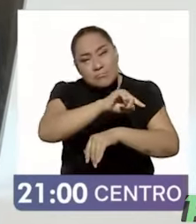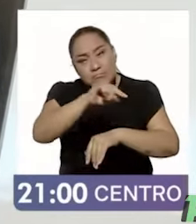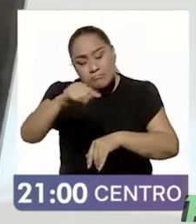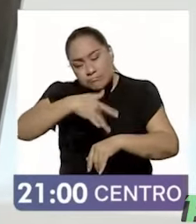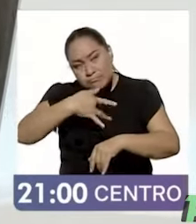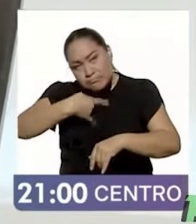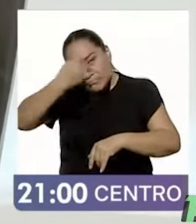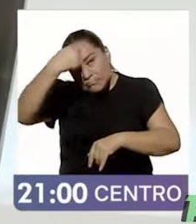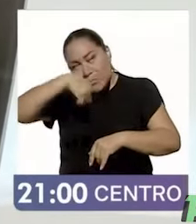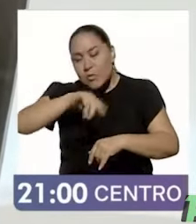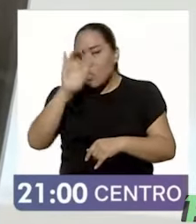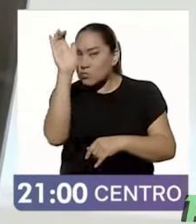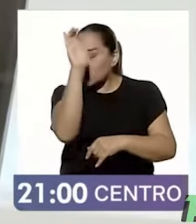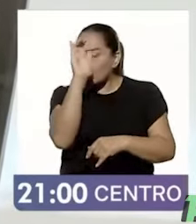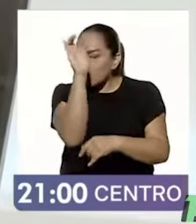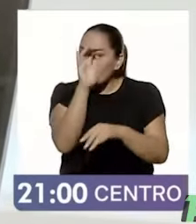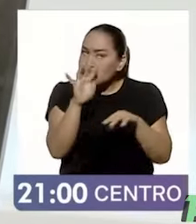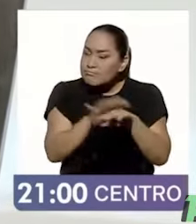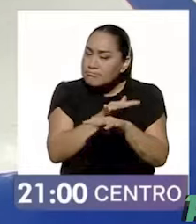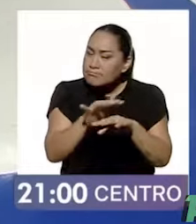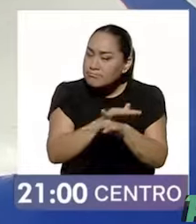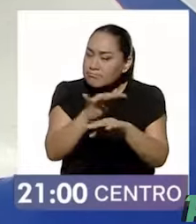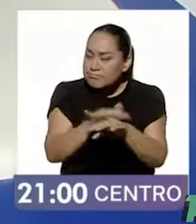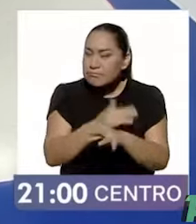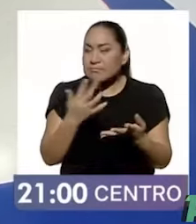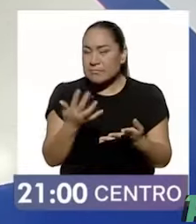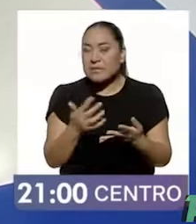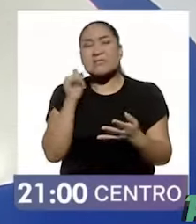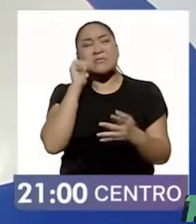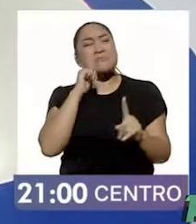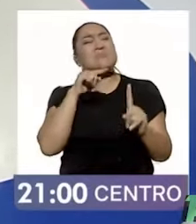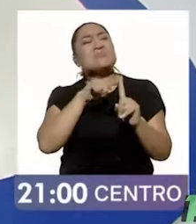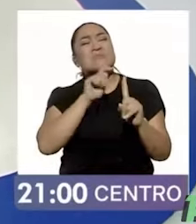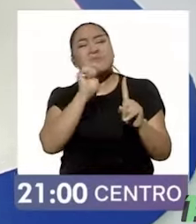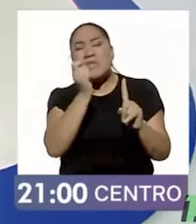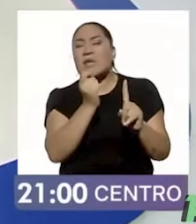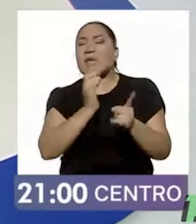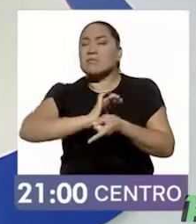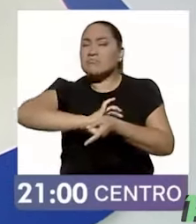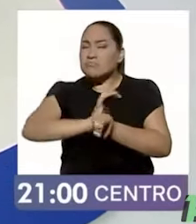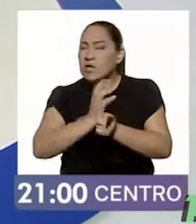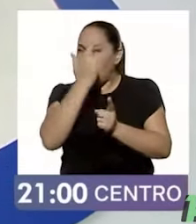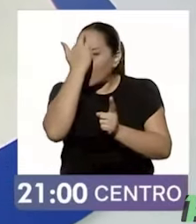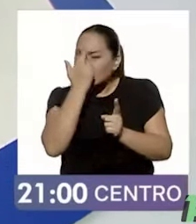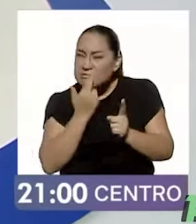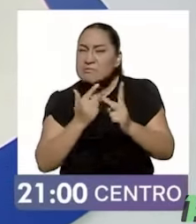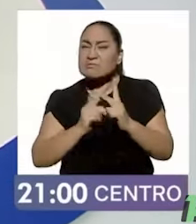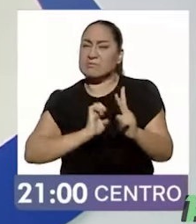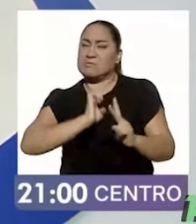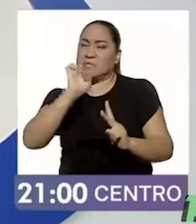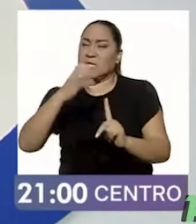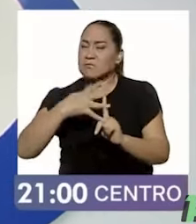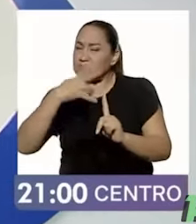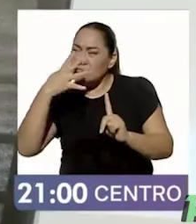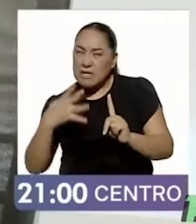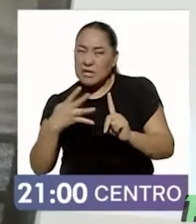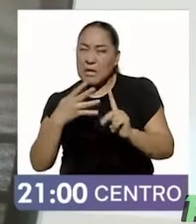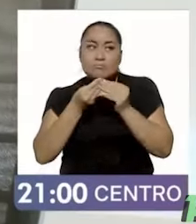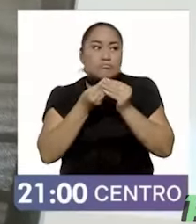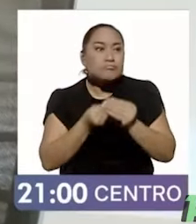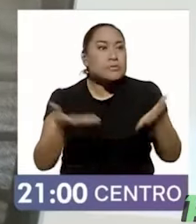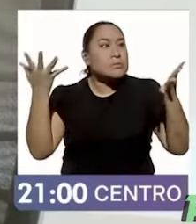pero que fue todo este asunto de señalar el racismo, la misoginia, la homofobia, etcétera, que